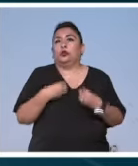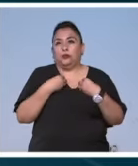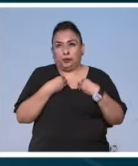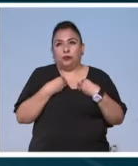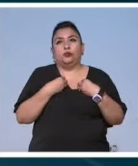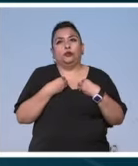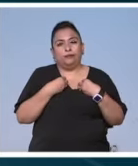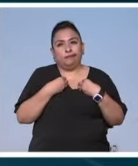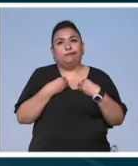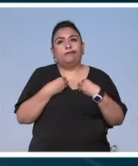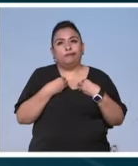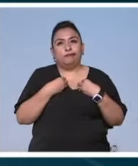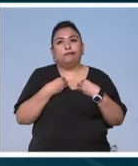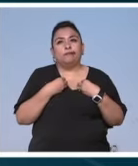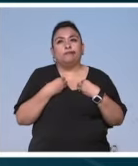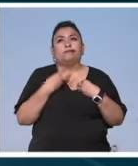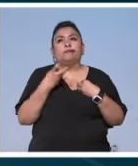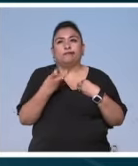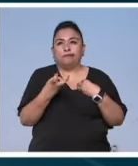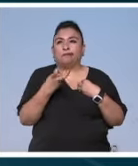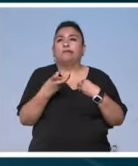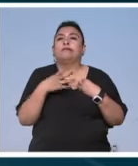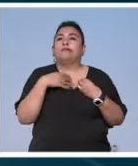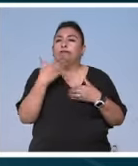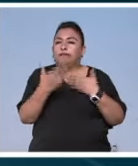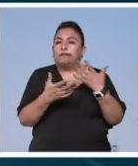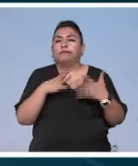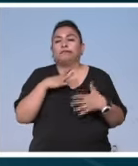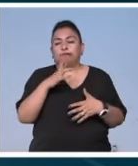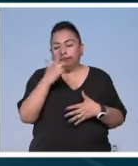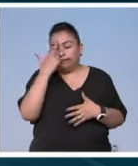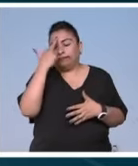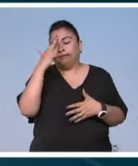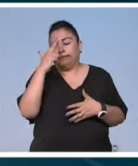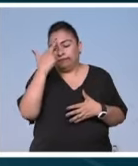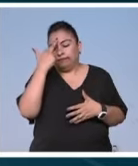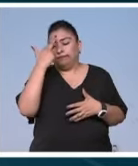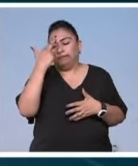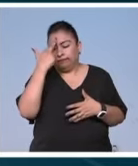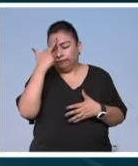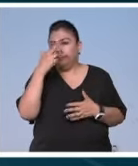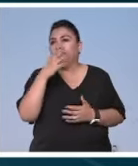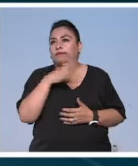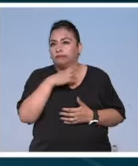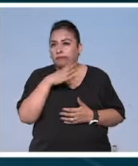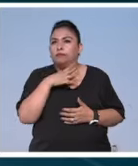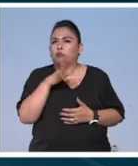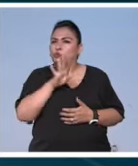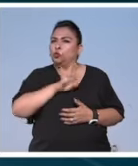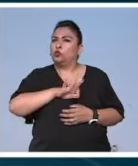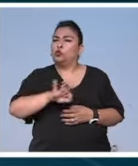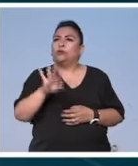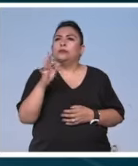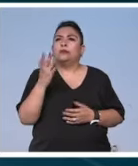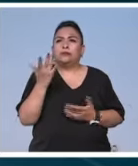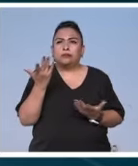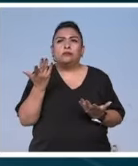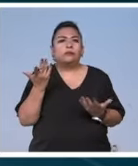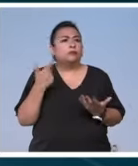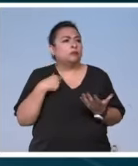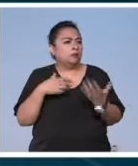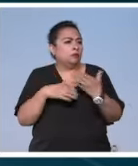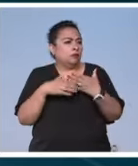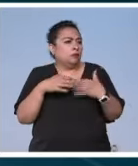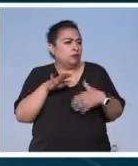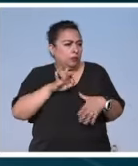vivas y es un constante recordatorio de que tenemos una chance de hacer las